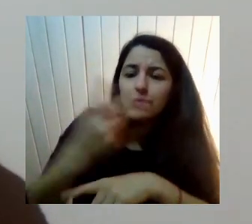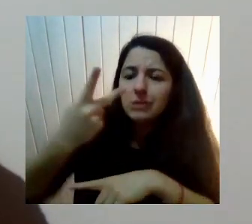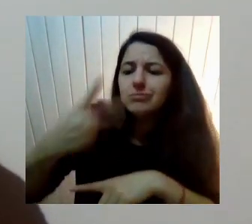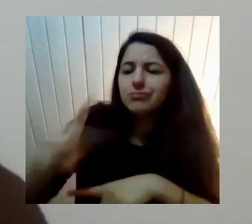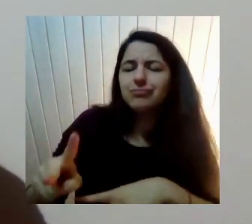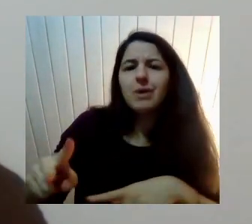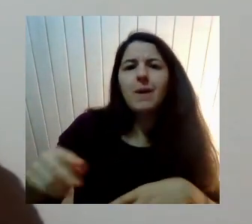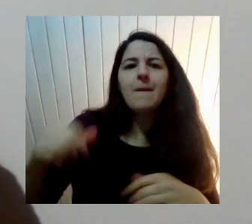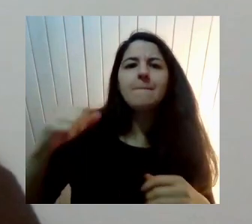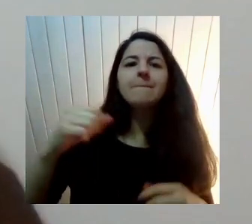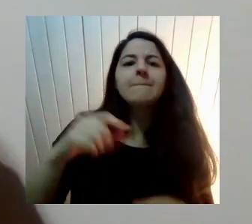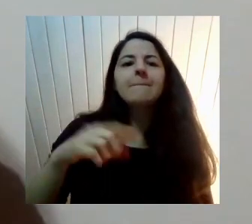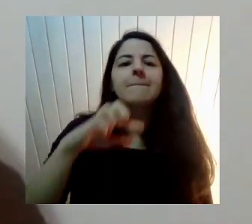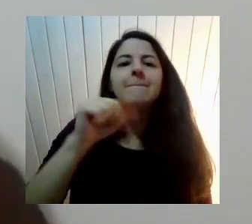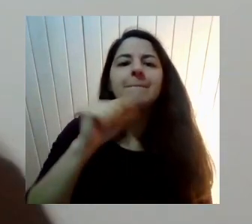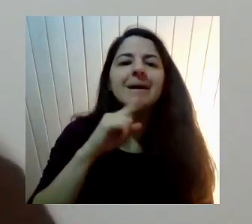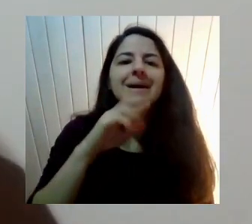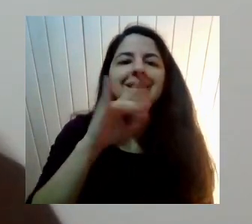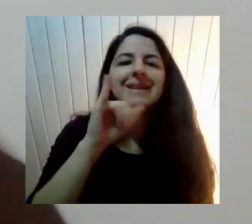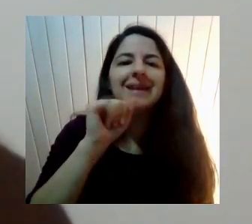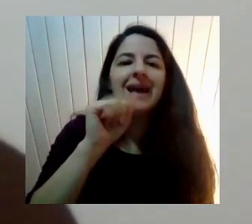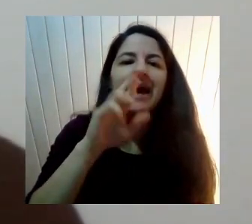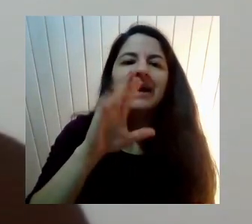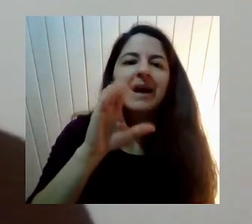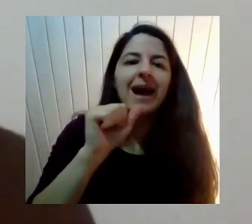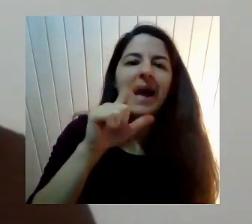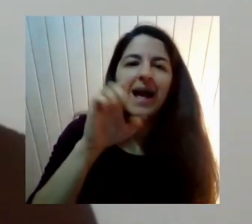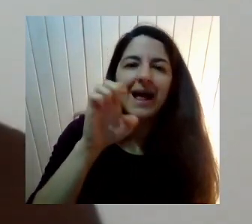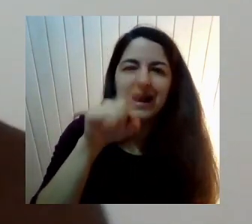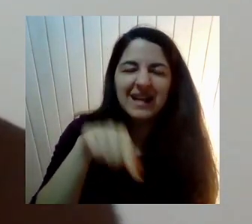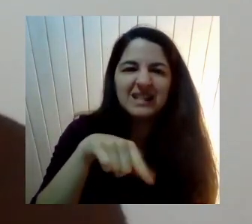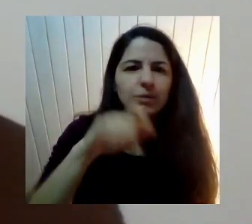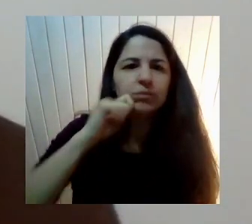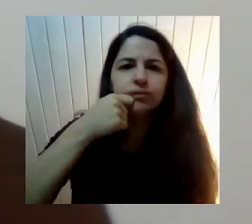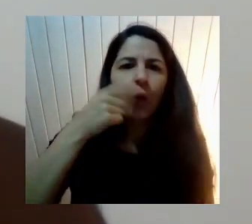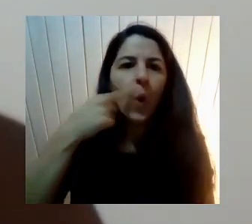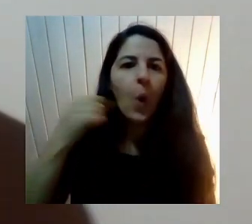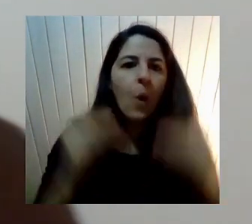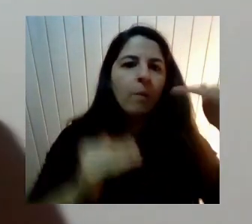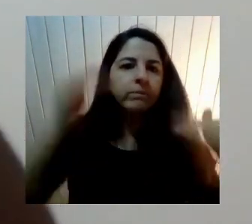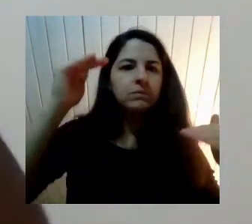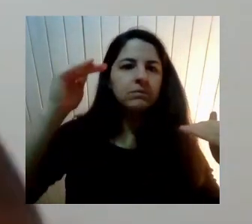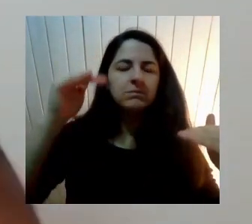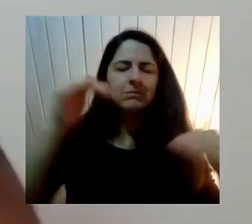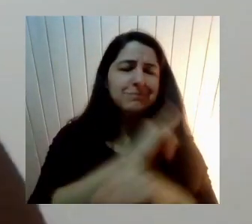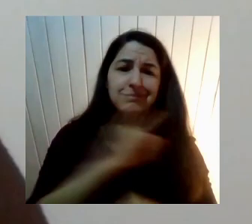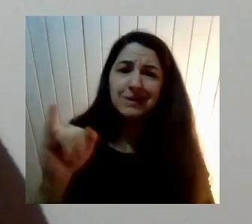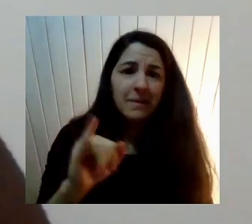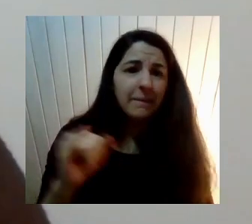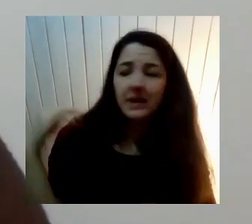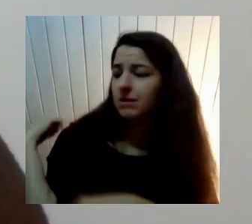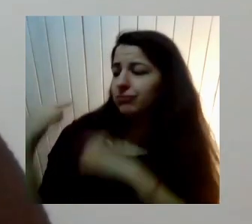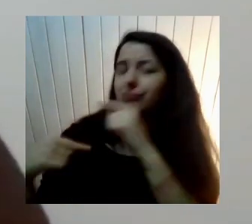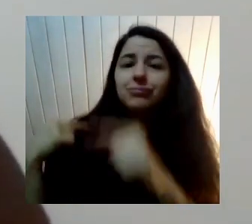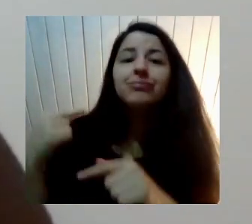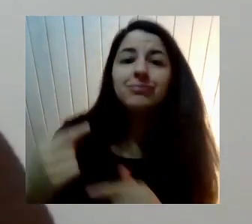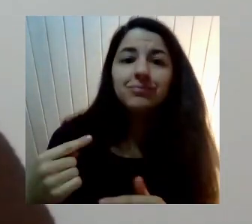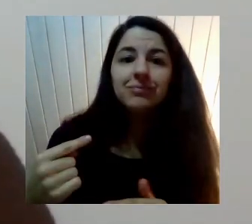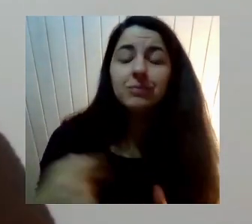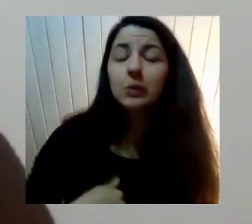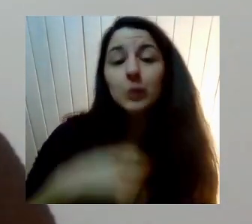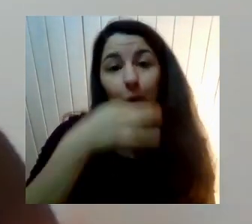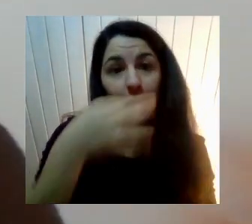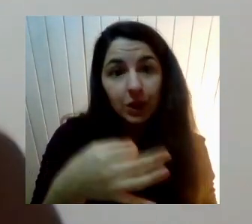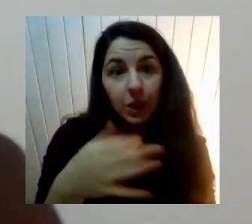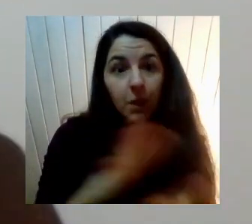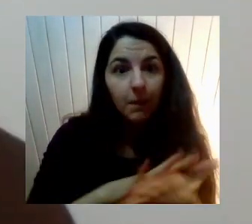siempre cuento esto Porque me pareció Muy anecdótico Y aparte Muy poco cuidadoso Que en pleno 2018 Se juntan los rectores